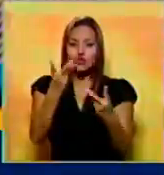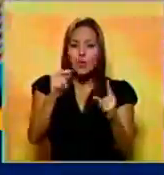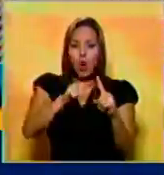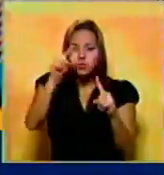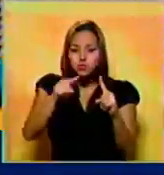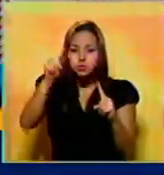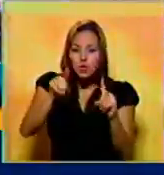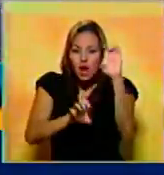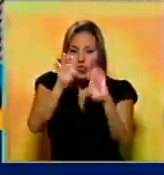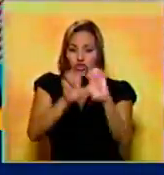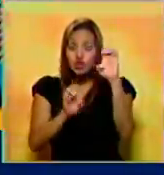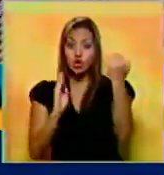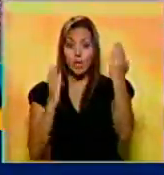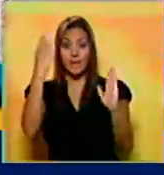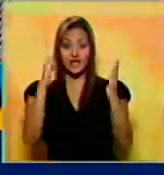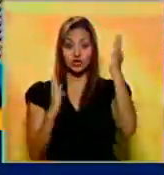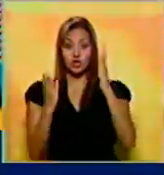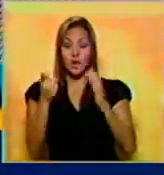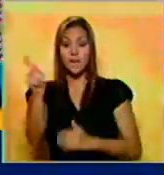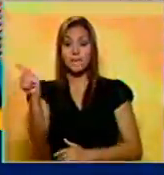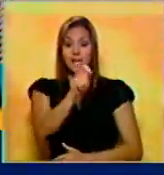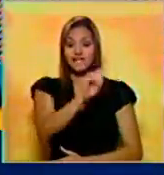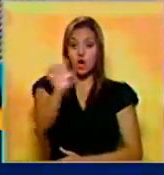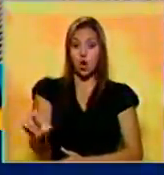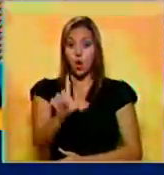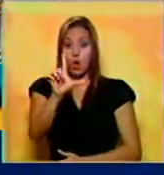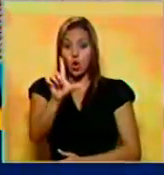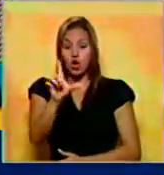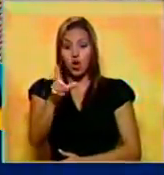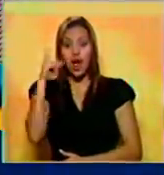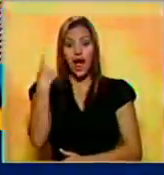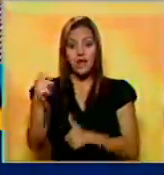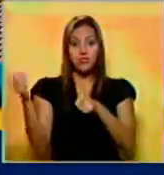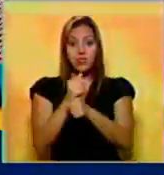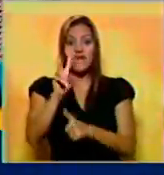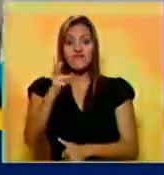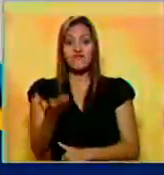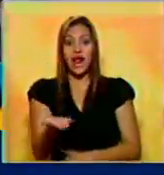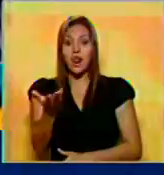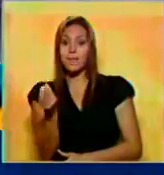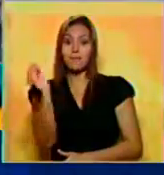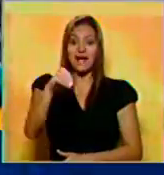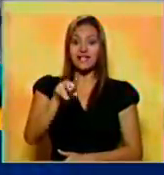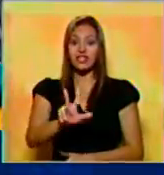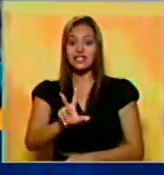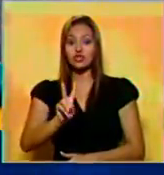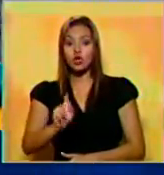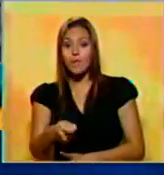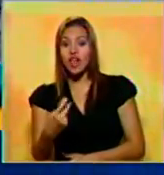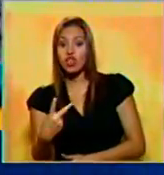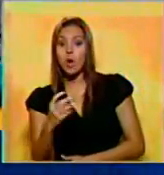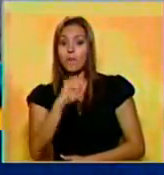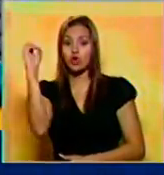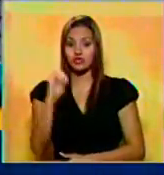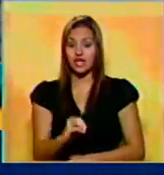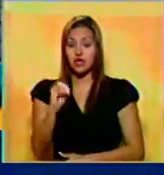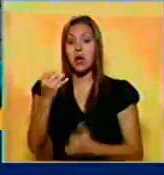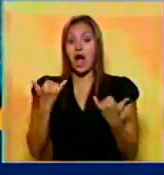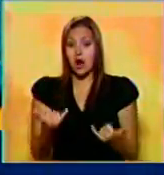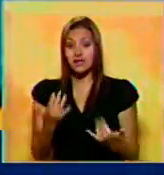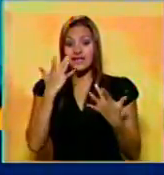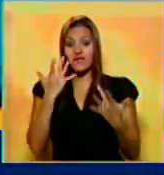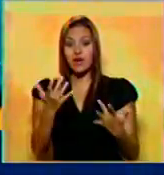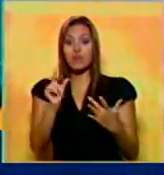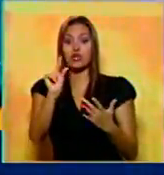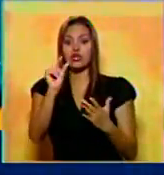y se estableció la comparación con el mes de julio, en el que se obtuvo un valor mayor de 3,2%, lo que representa una